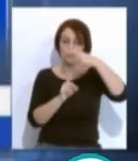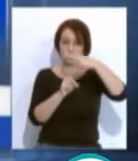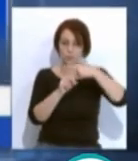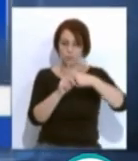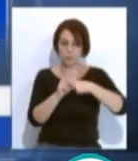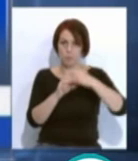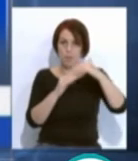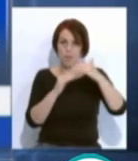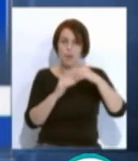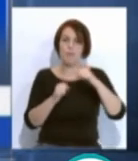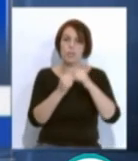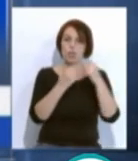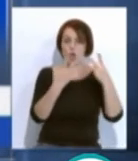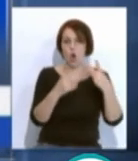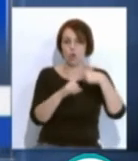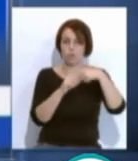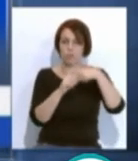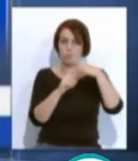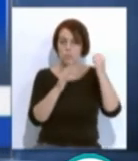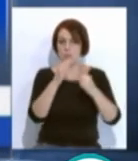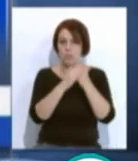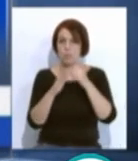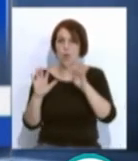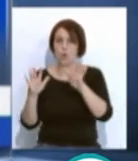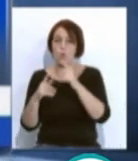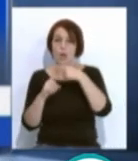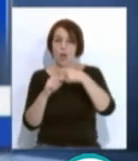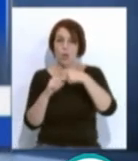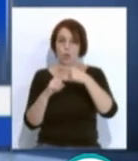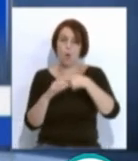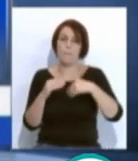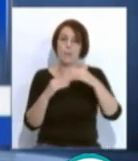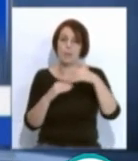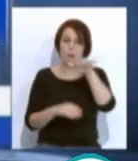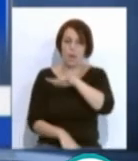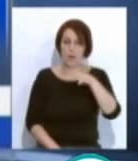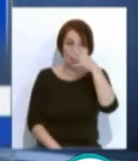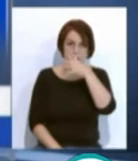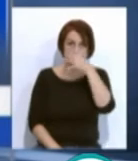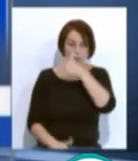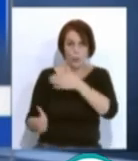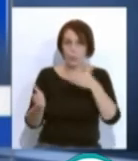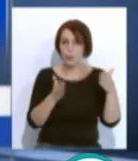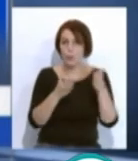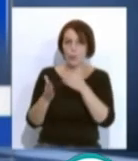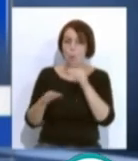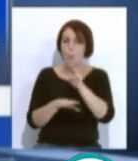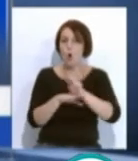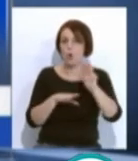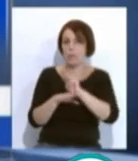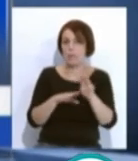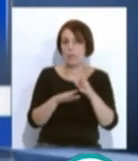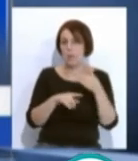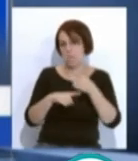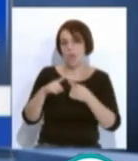entre los 28 grados de máxima y los 9 grados de mínima, dejarán de la frontera. Los vientos soplarán de poniente con rachas de